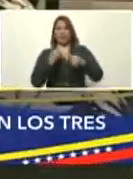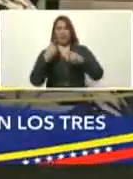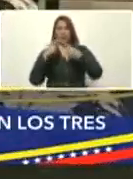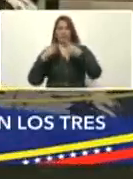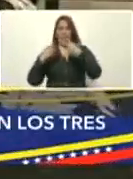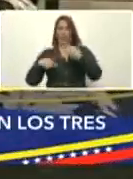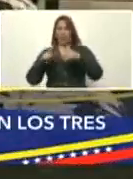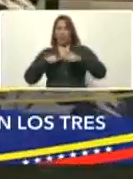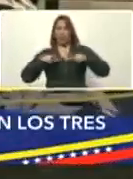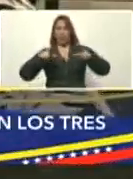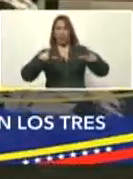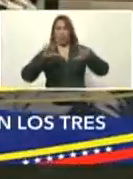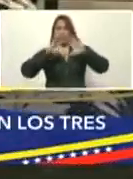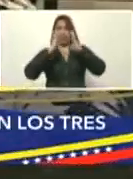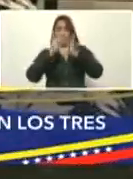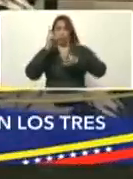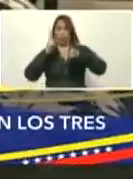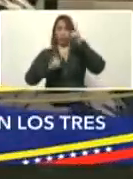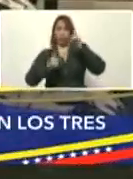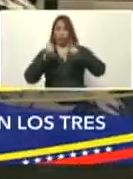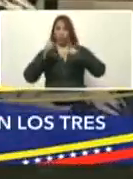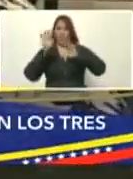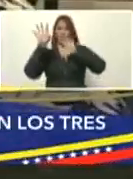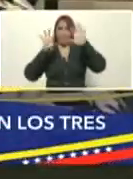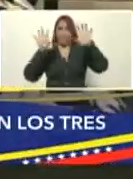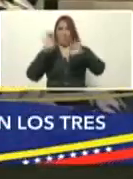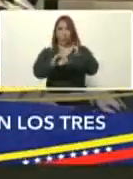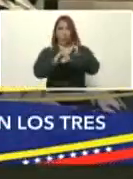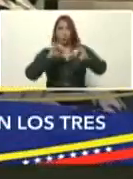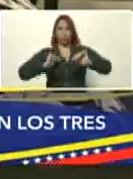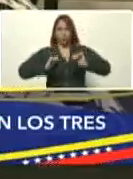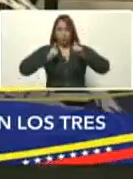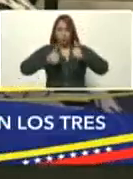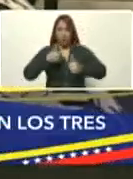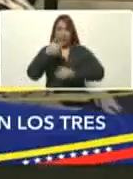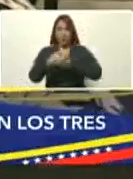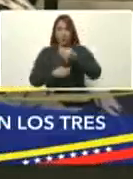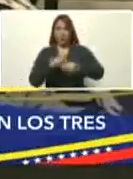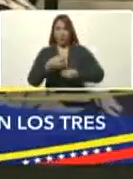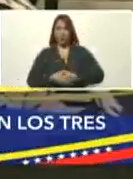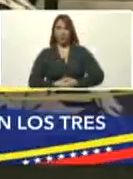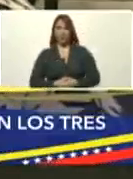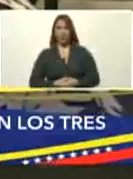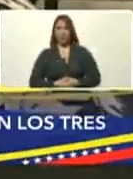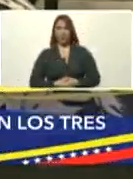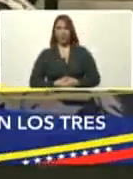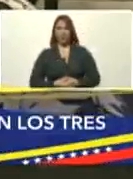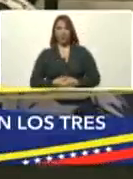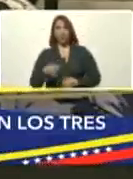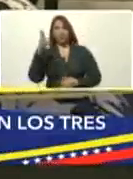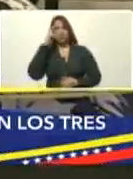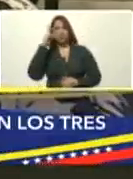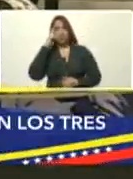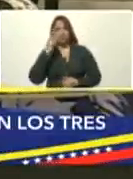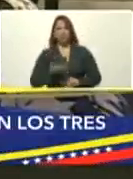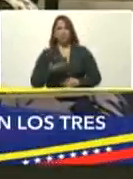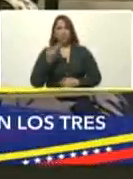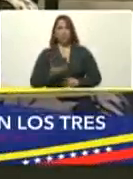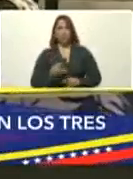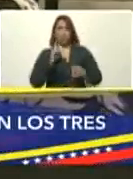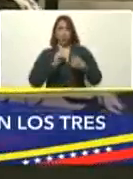mundo. Ya algunos países lo empezaron a implementar y las razones fundamentales son dos. Una es